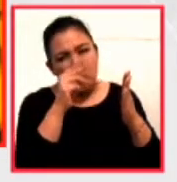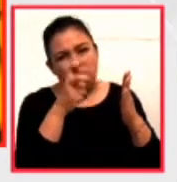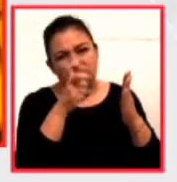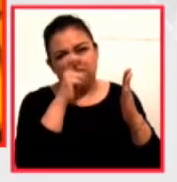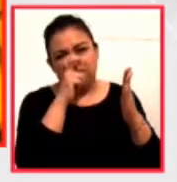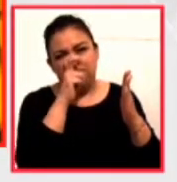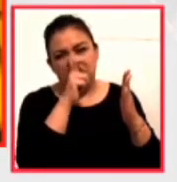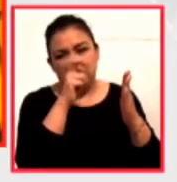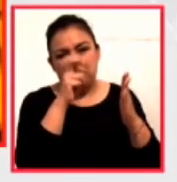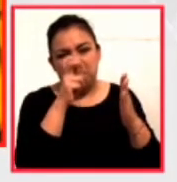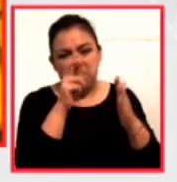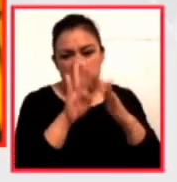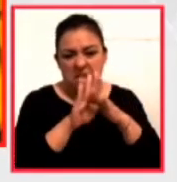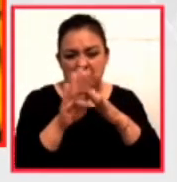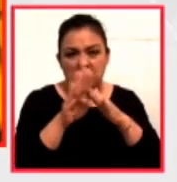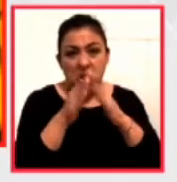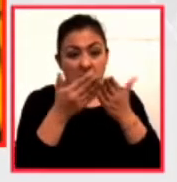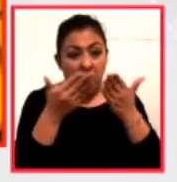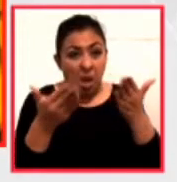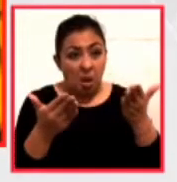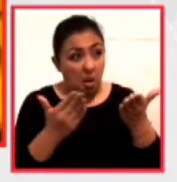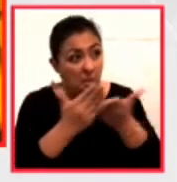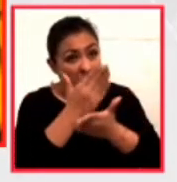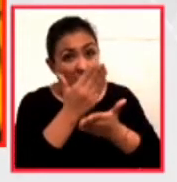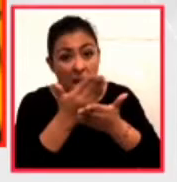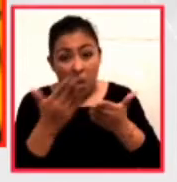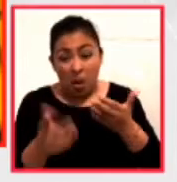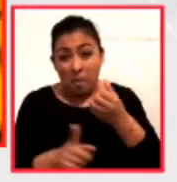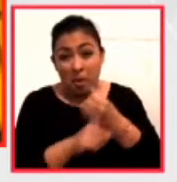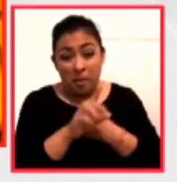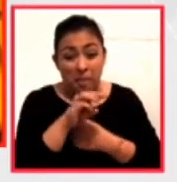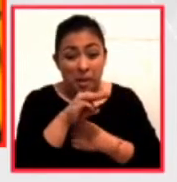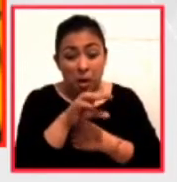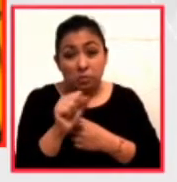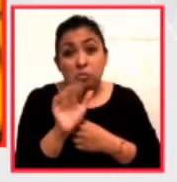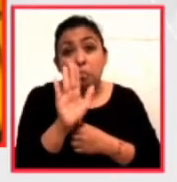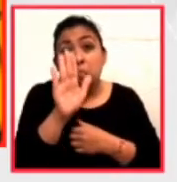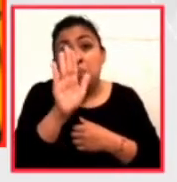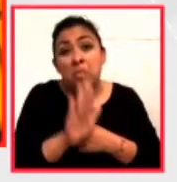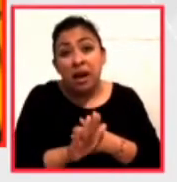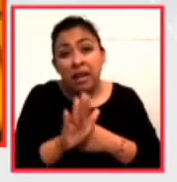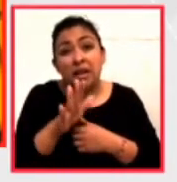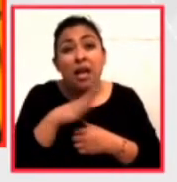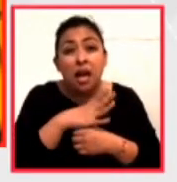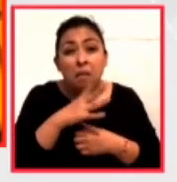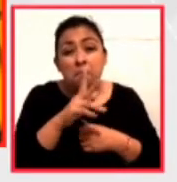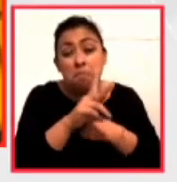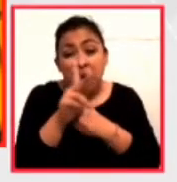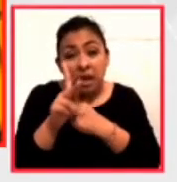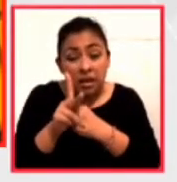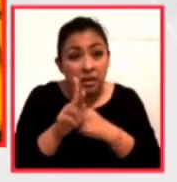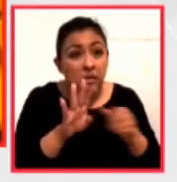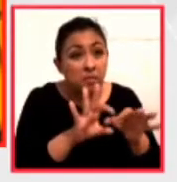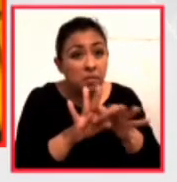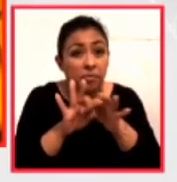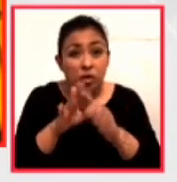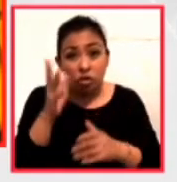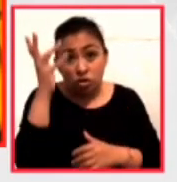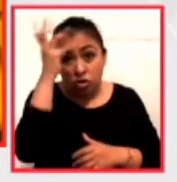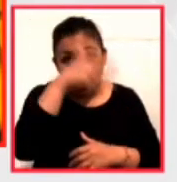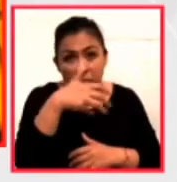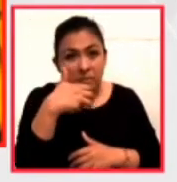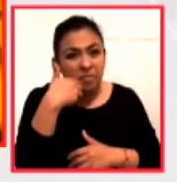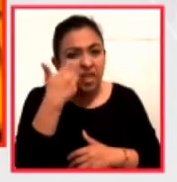momento clave, en un momento de crisis, después de lo que hizo con la OMS. Pareciera que en este concierto de naciones, Donald Trump quiere tocar